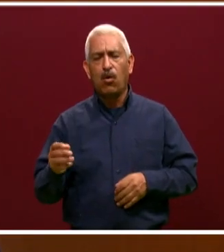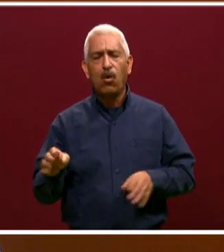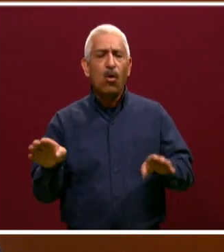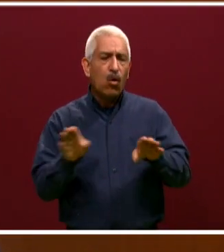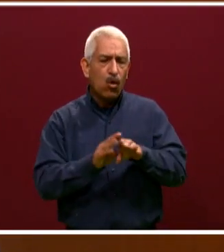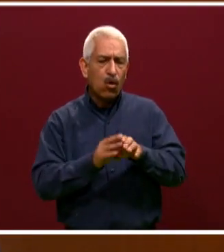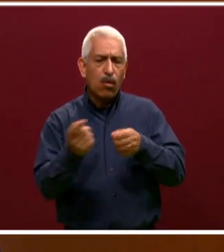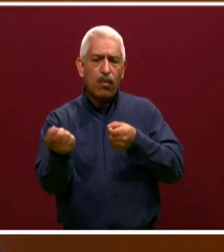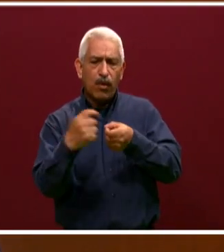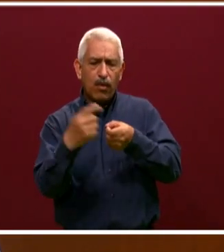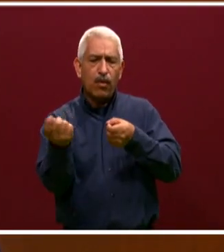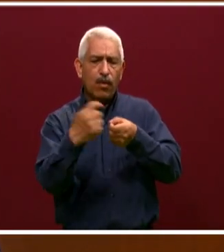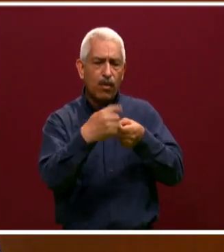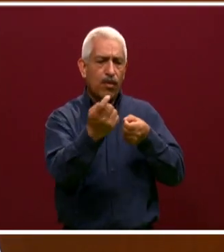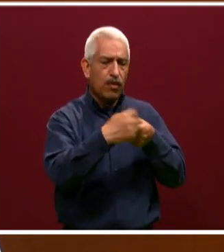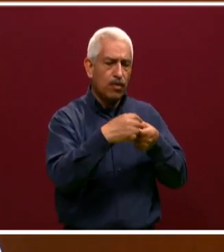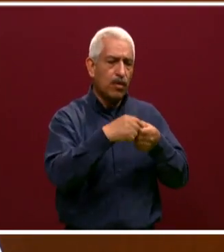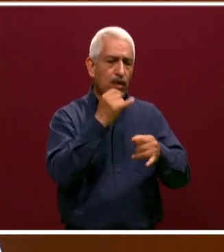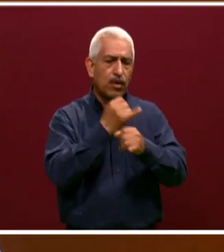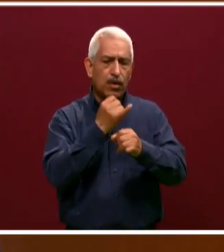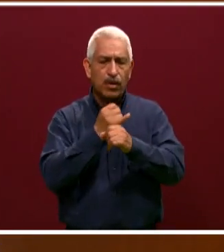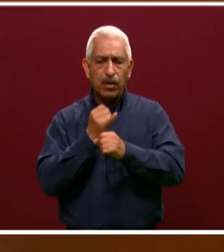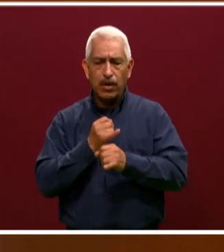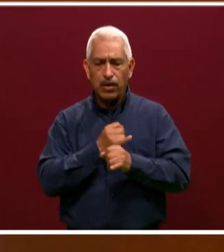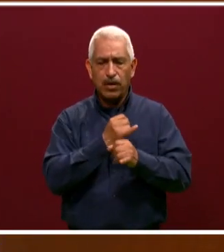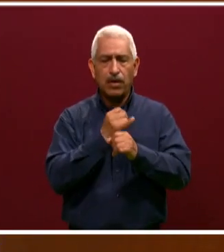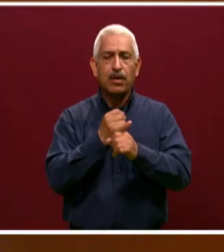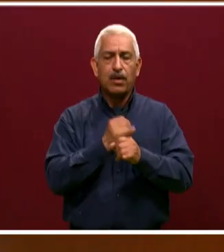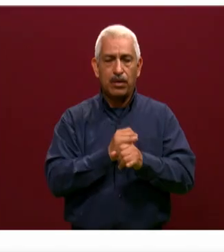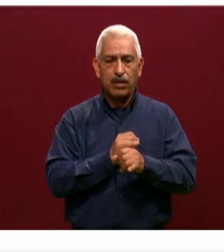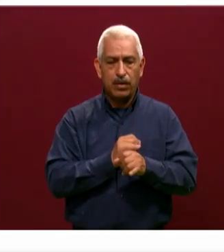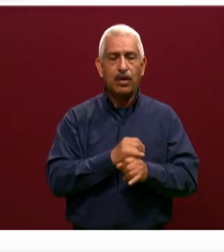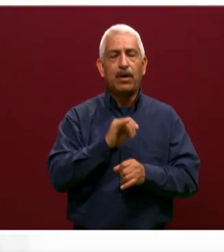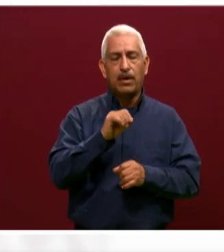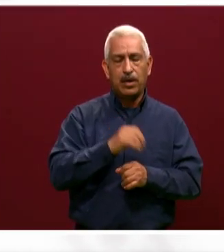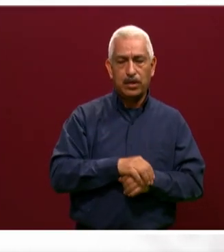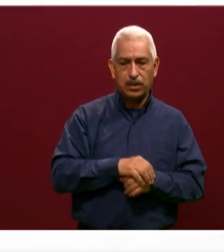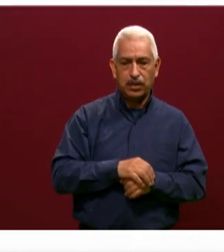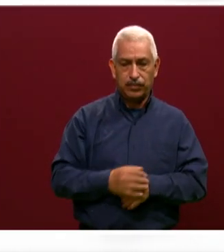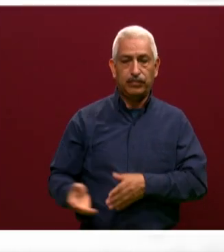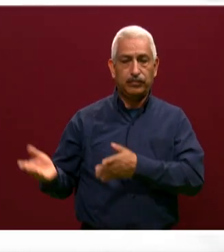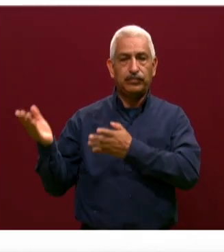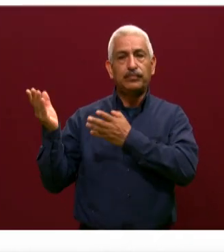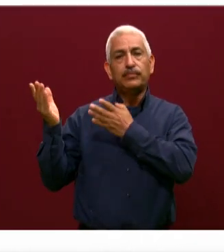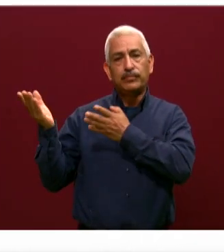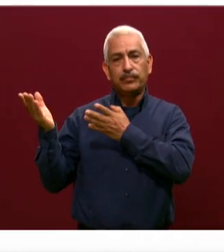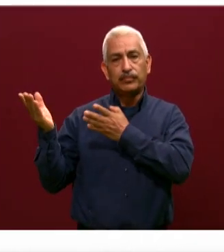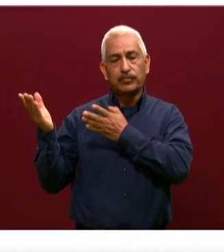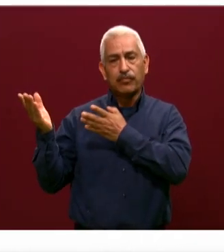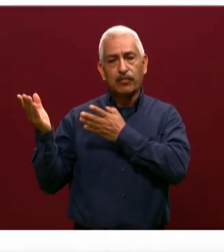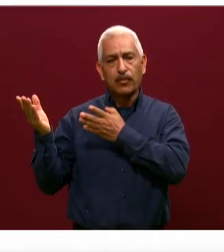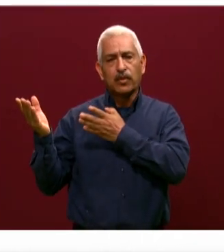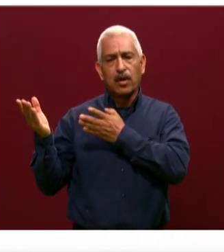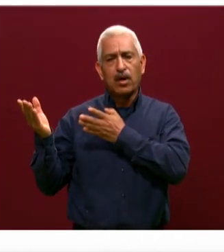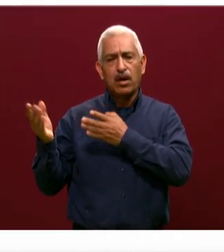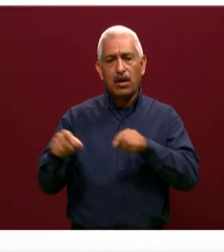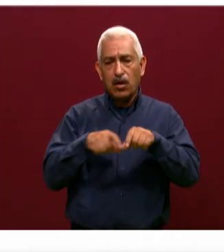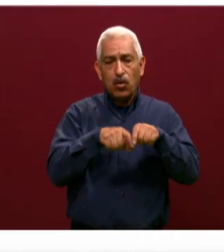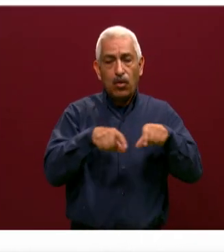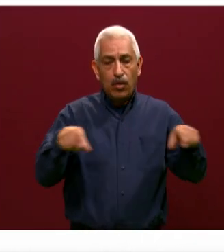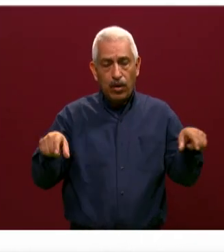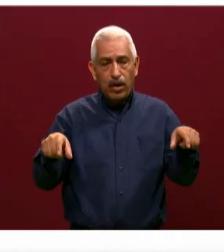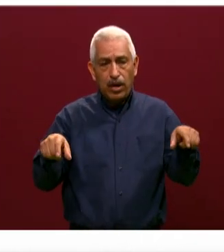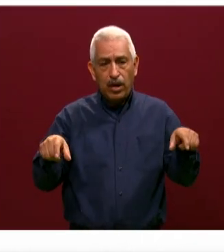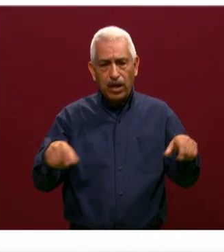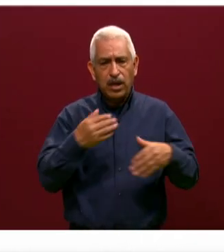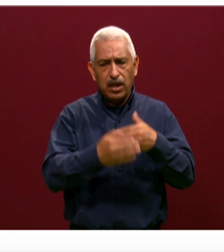son en línea a través de la página www.cobaep.edu.mx. Ahí van a encontrar